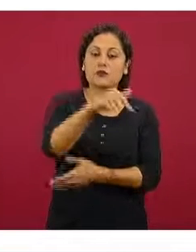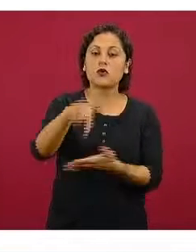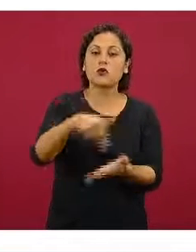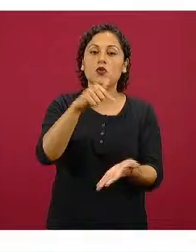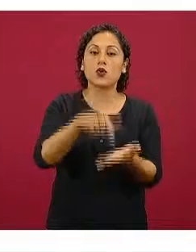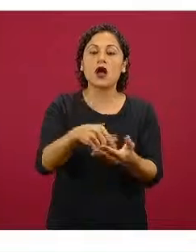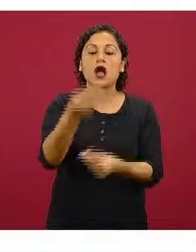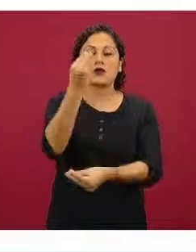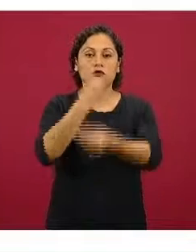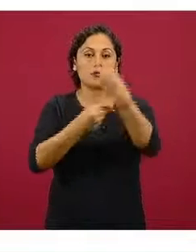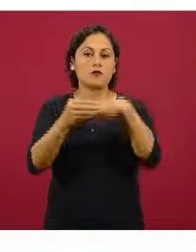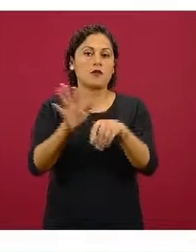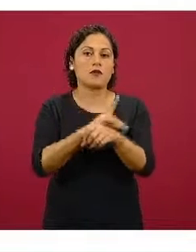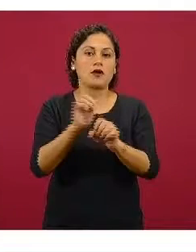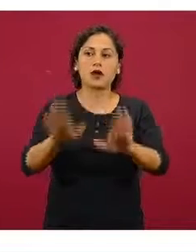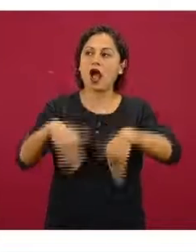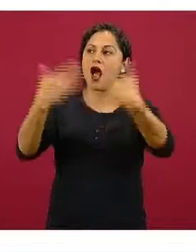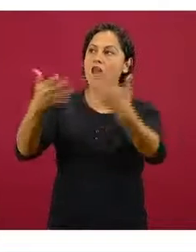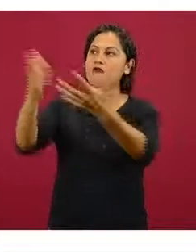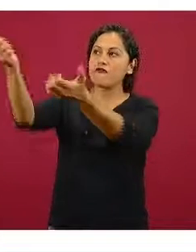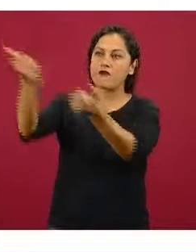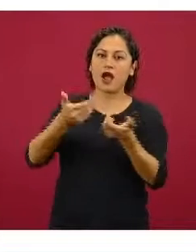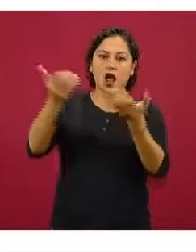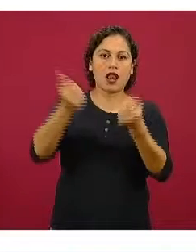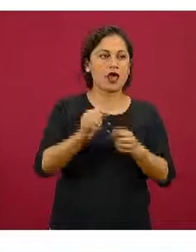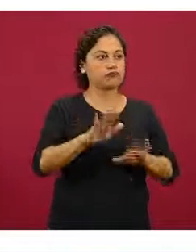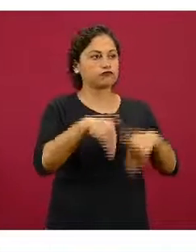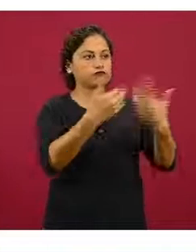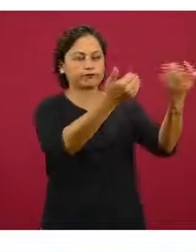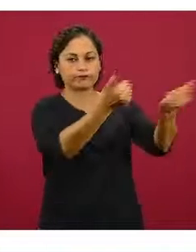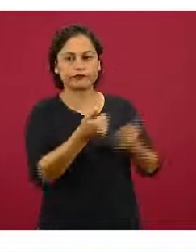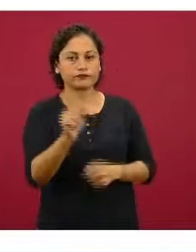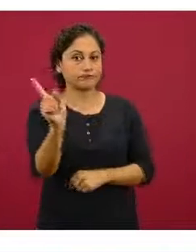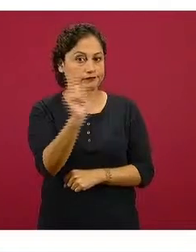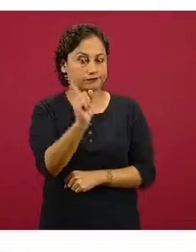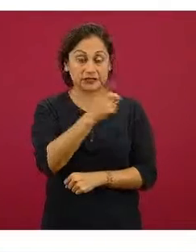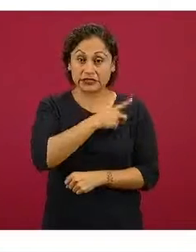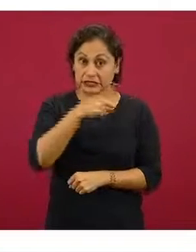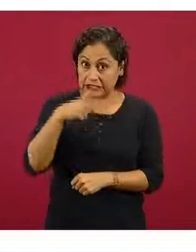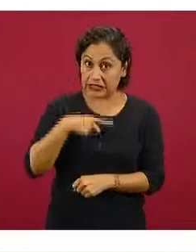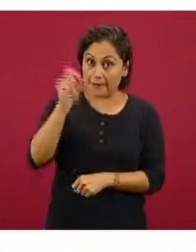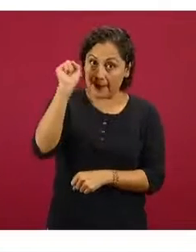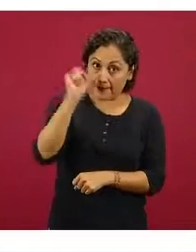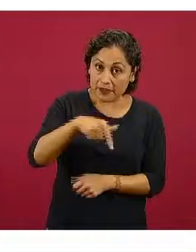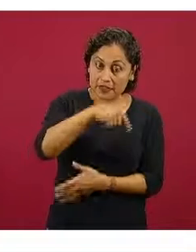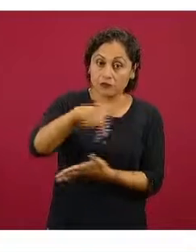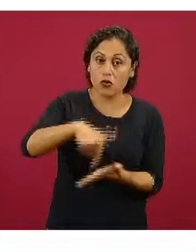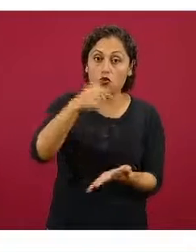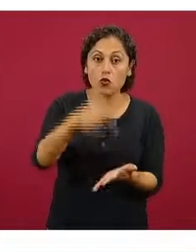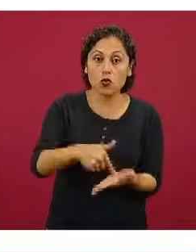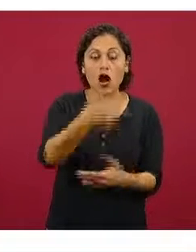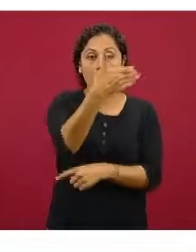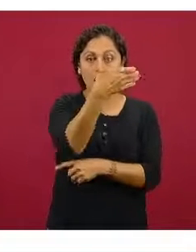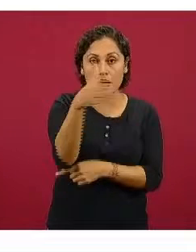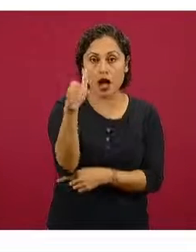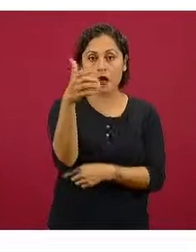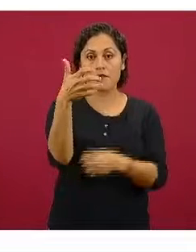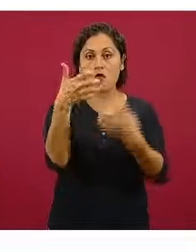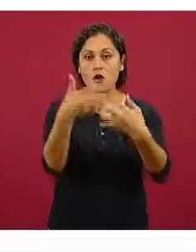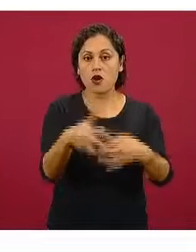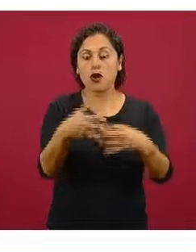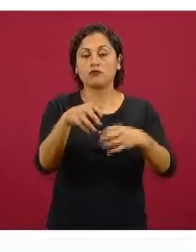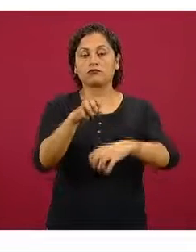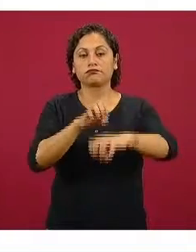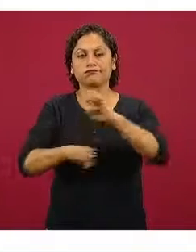muy complicado, el siempre depender de producciones de estancias o globales, cuando realmente mucho de